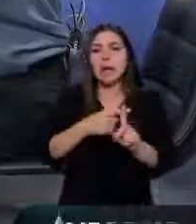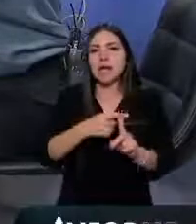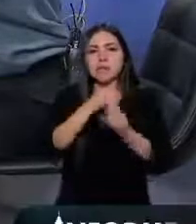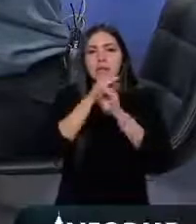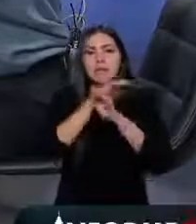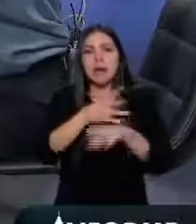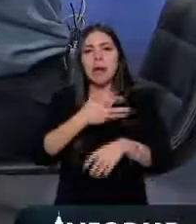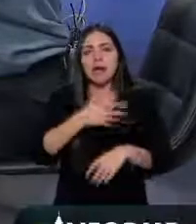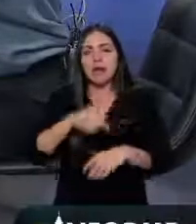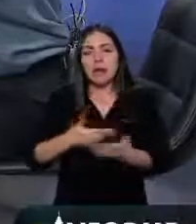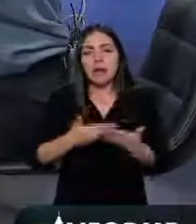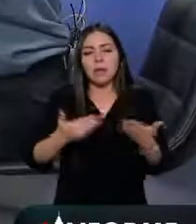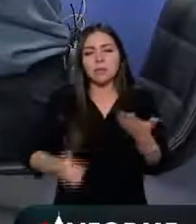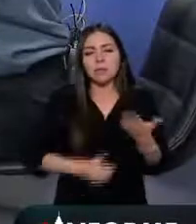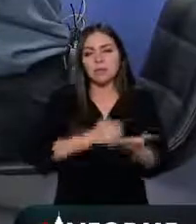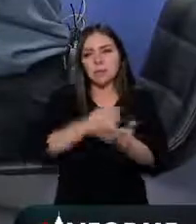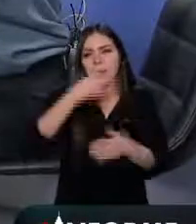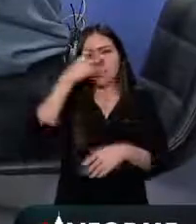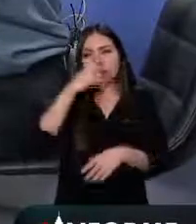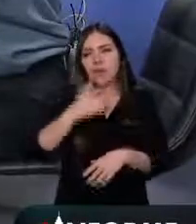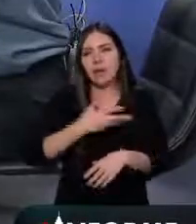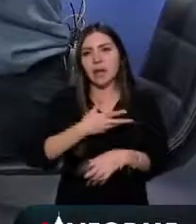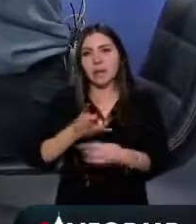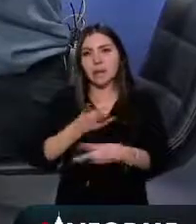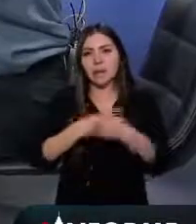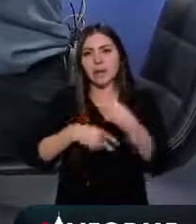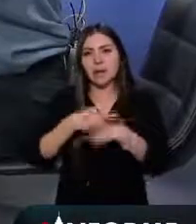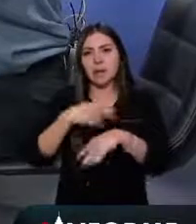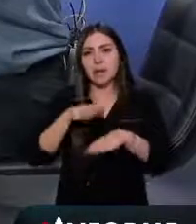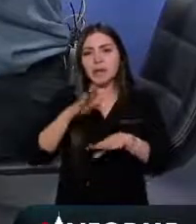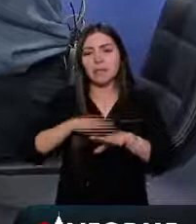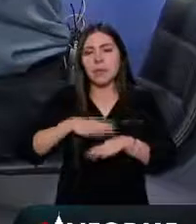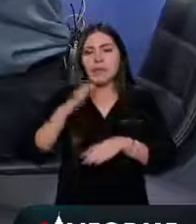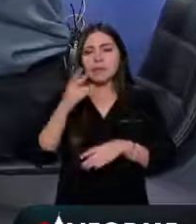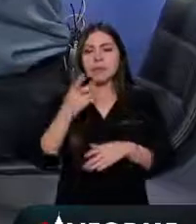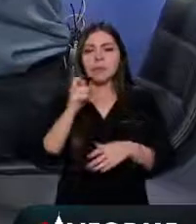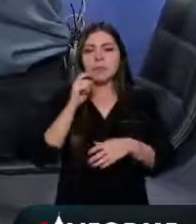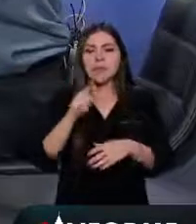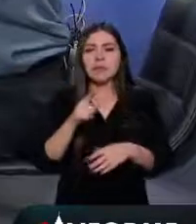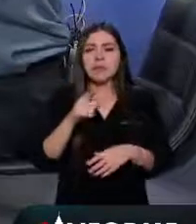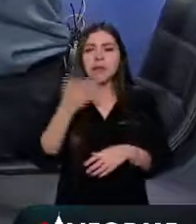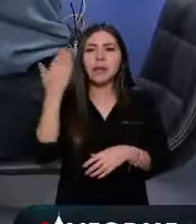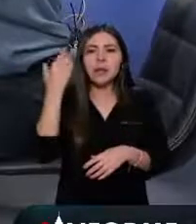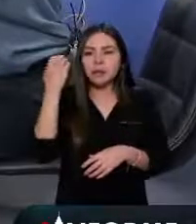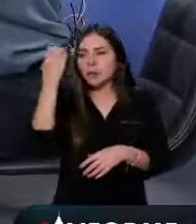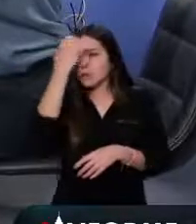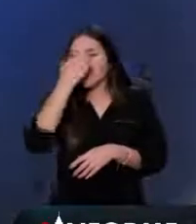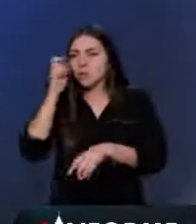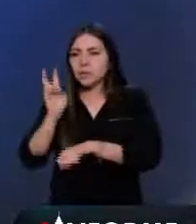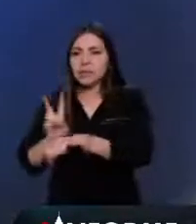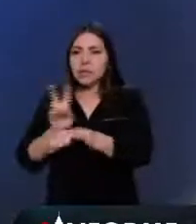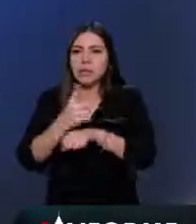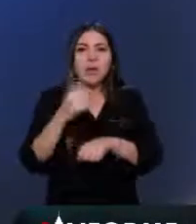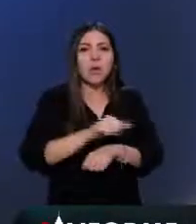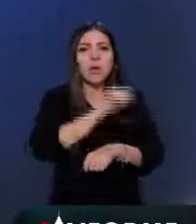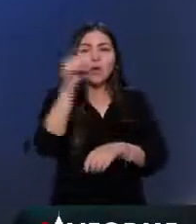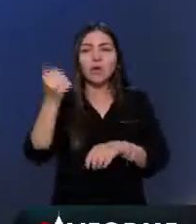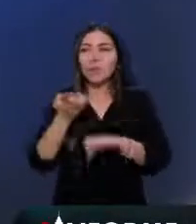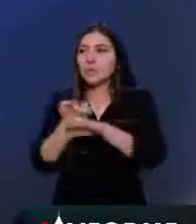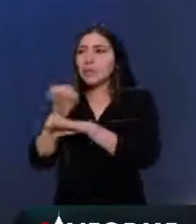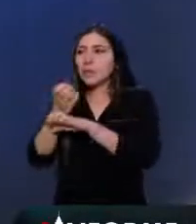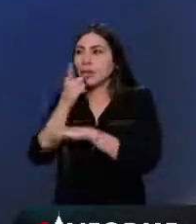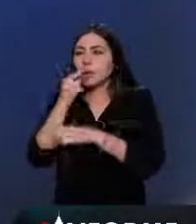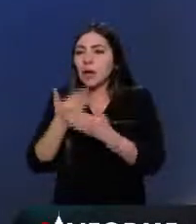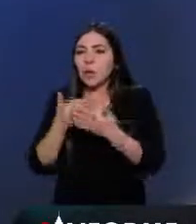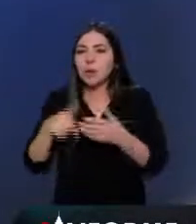tiene en la Ciudad de México, que yo diría que es el doble del promedio nacional de la capacidad de supervisión que existe en cualquier otra entidad. Así